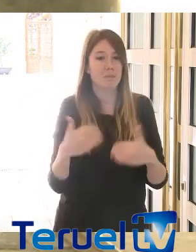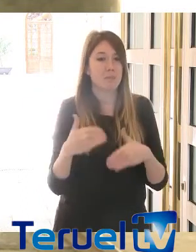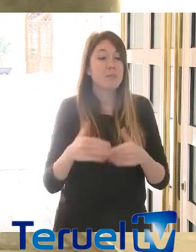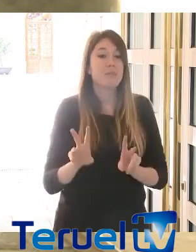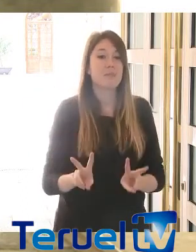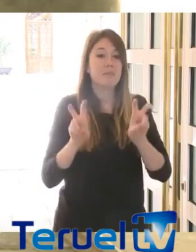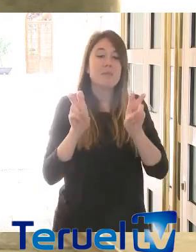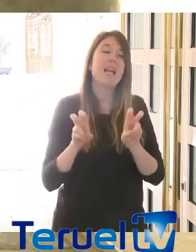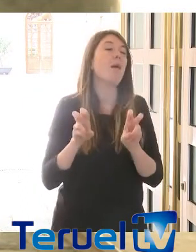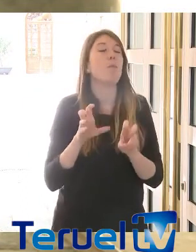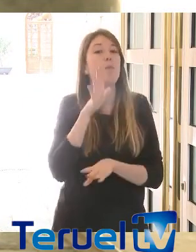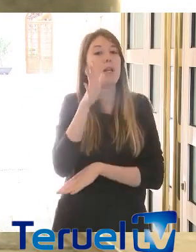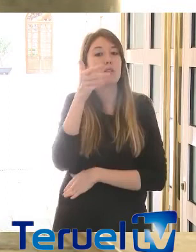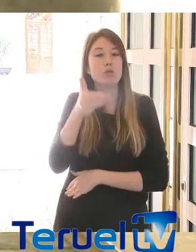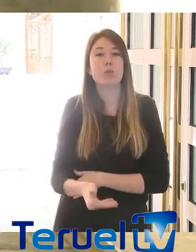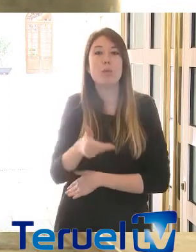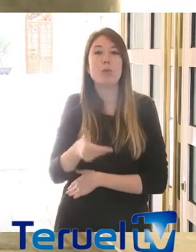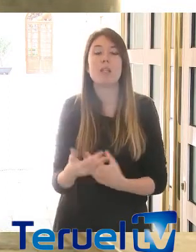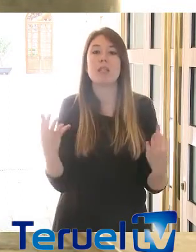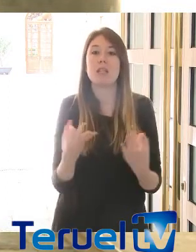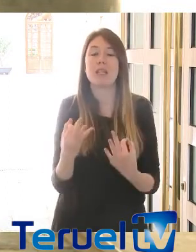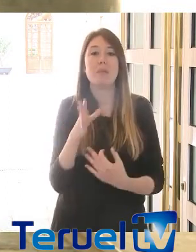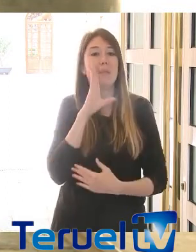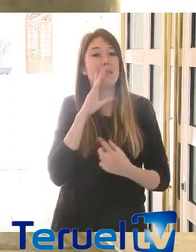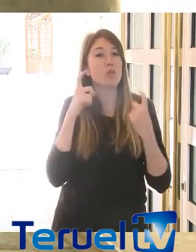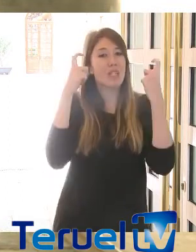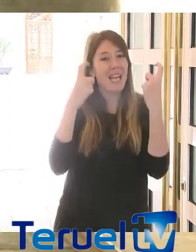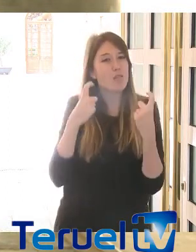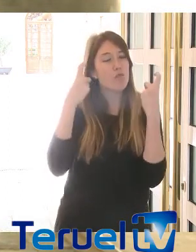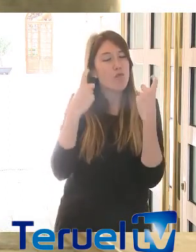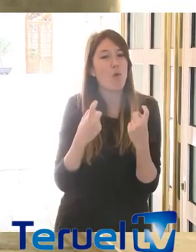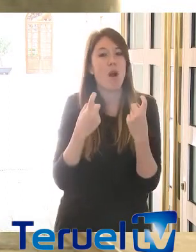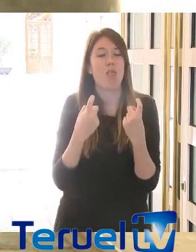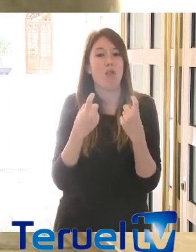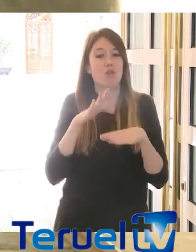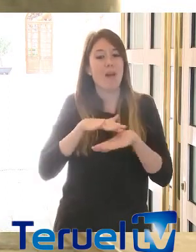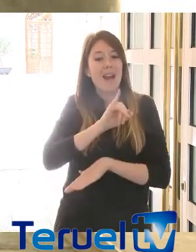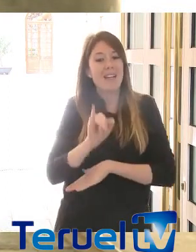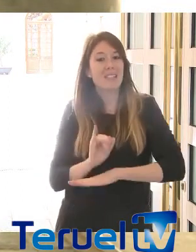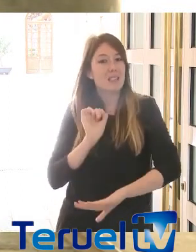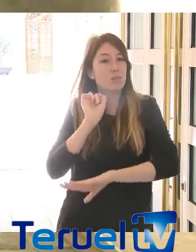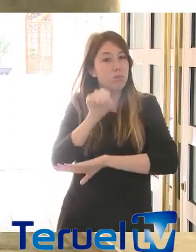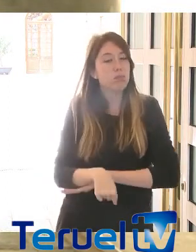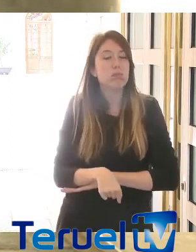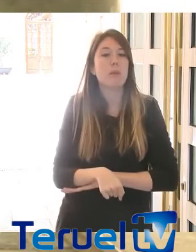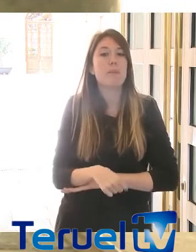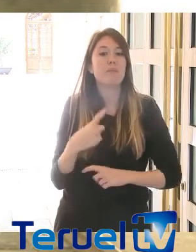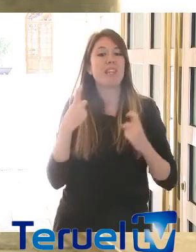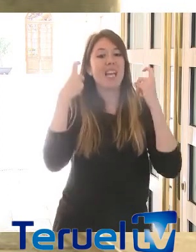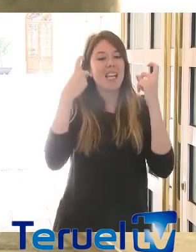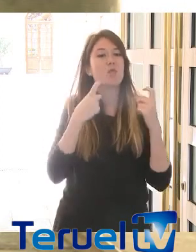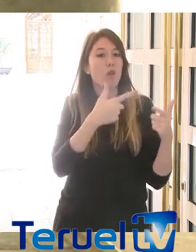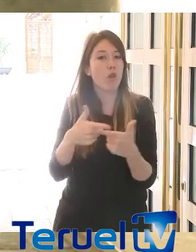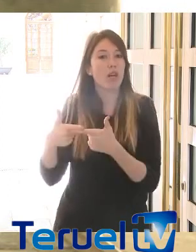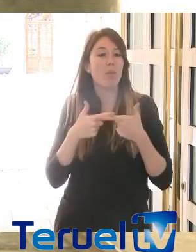asunto y es fundamental que los esfuerzos que exige salir de esta crisis sean esfuerzos que se repartan justamente